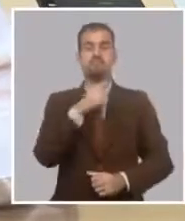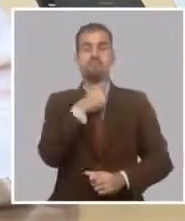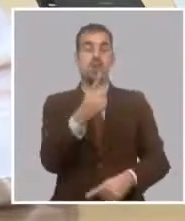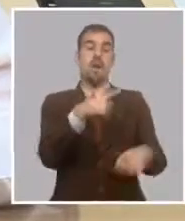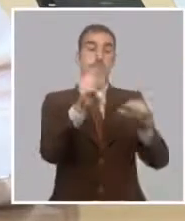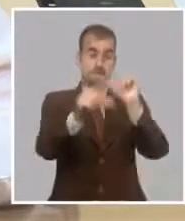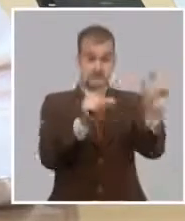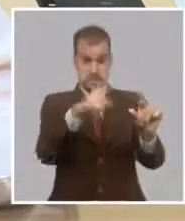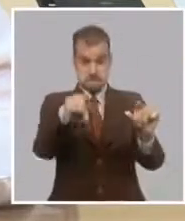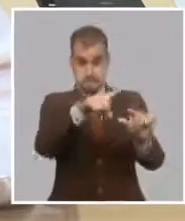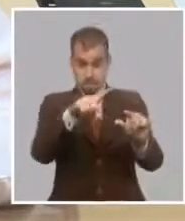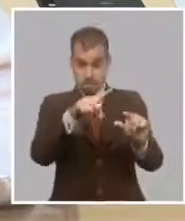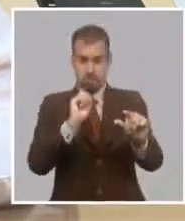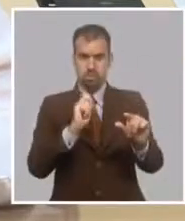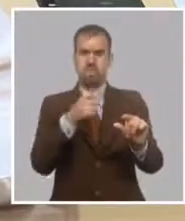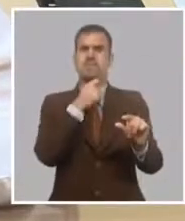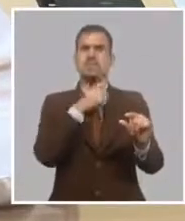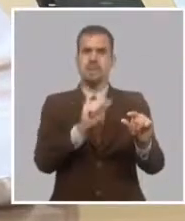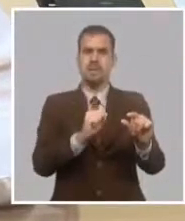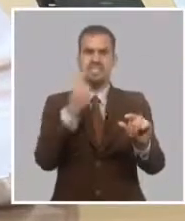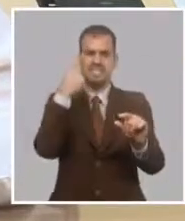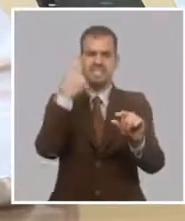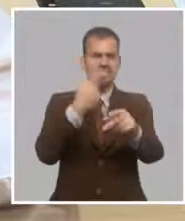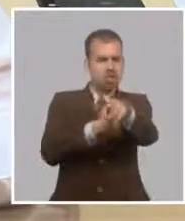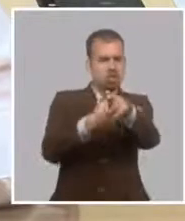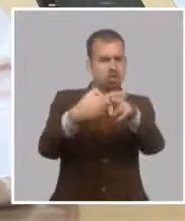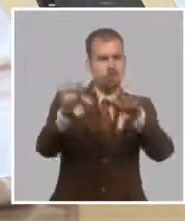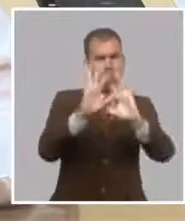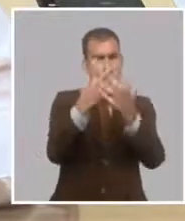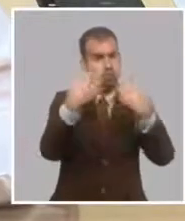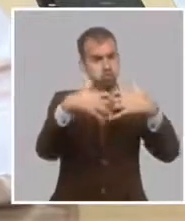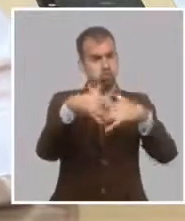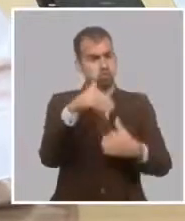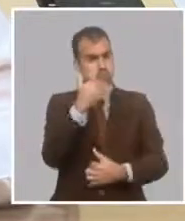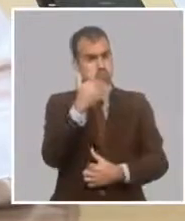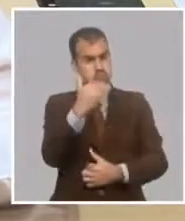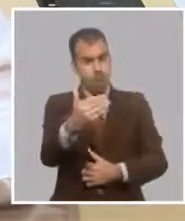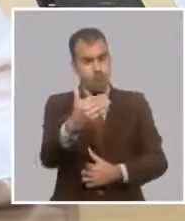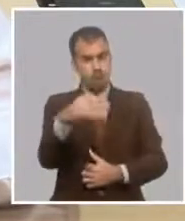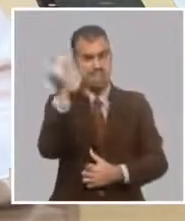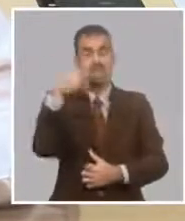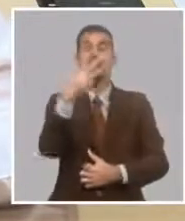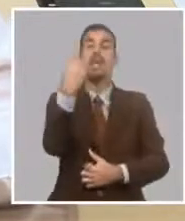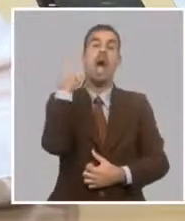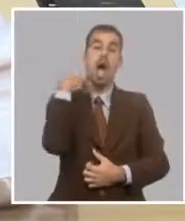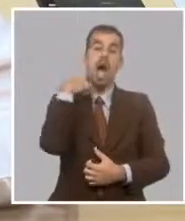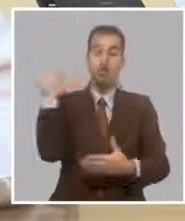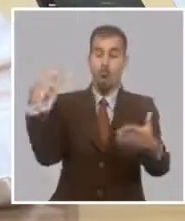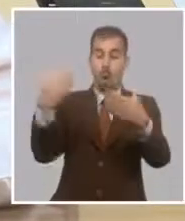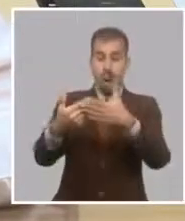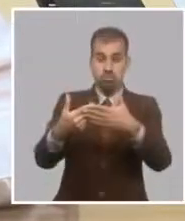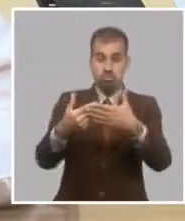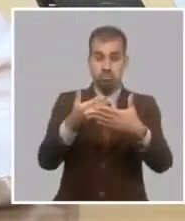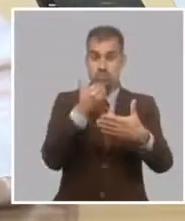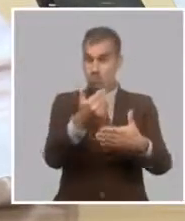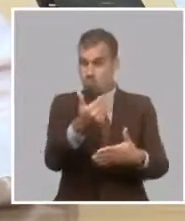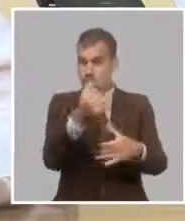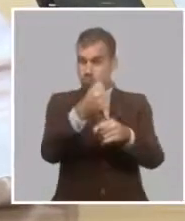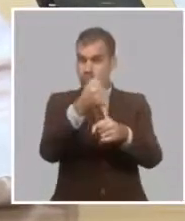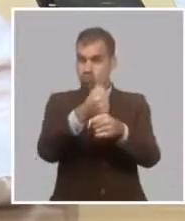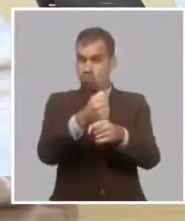establecido es que aquellos productores que cuenten con un historial productivo y crediticio en los tres últimos años favorables, no